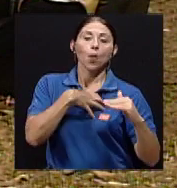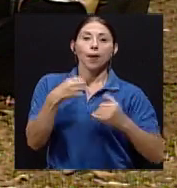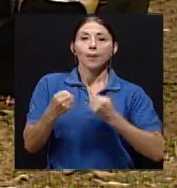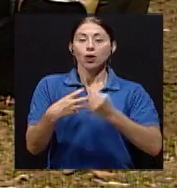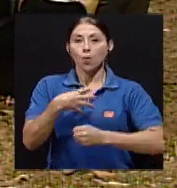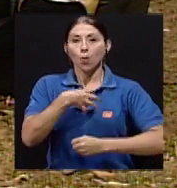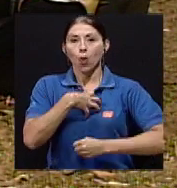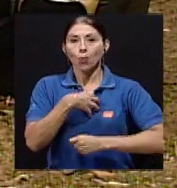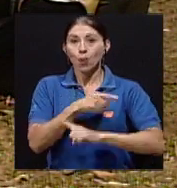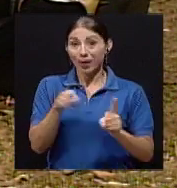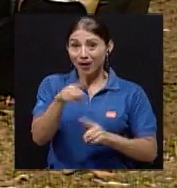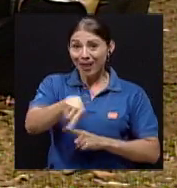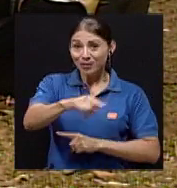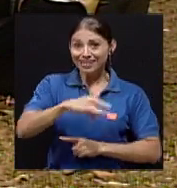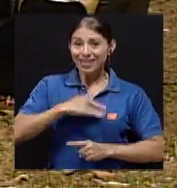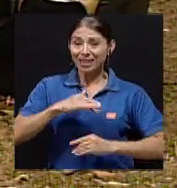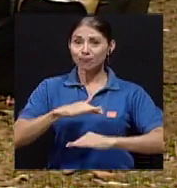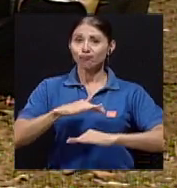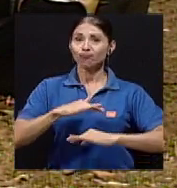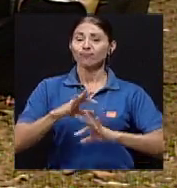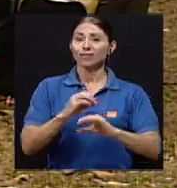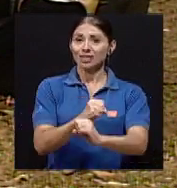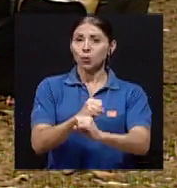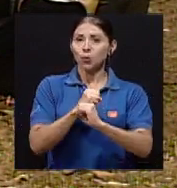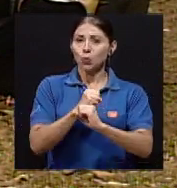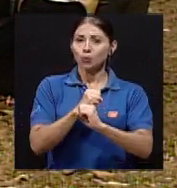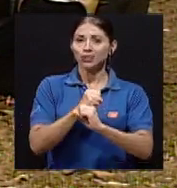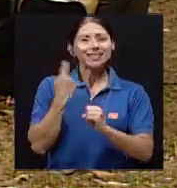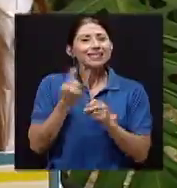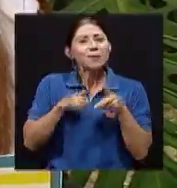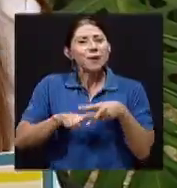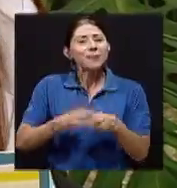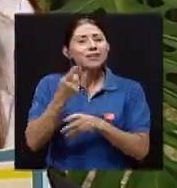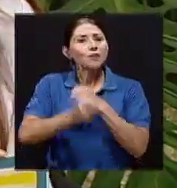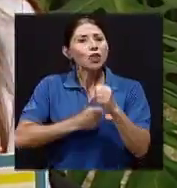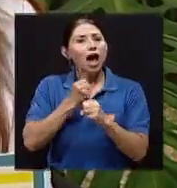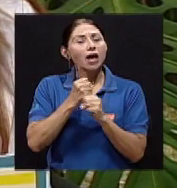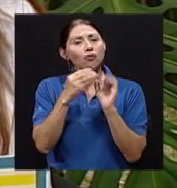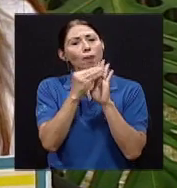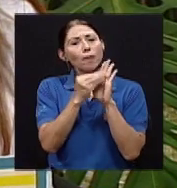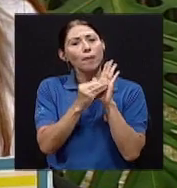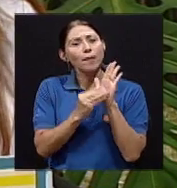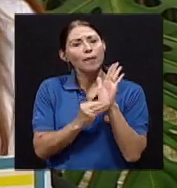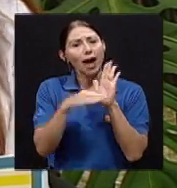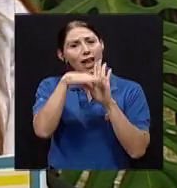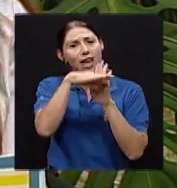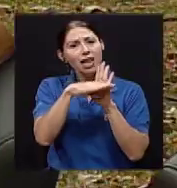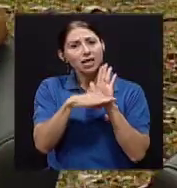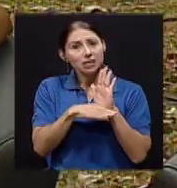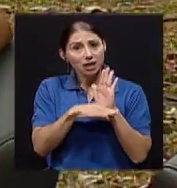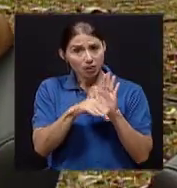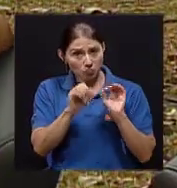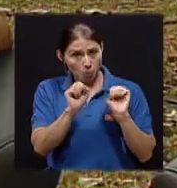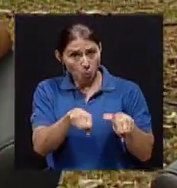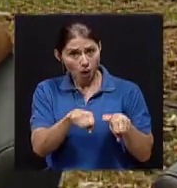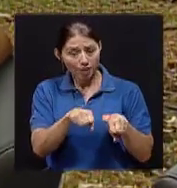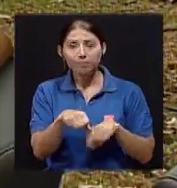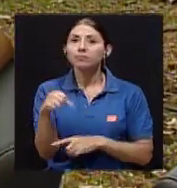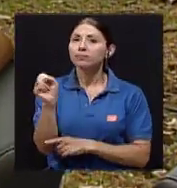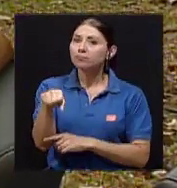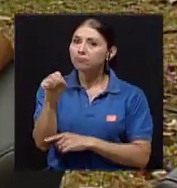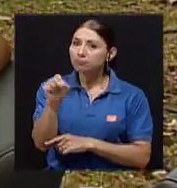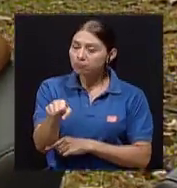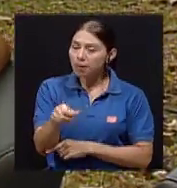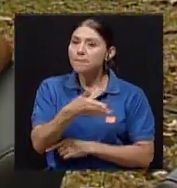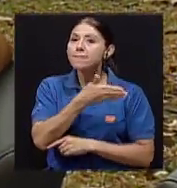estar ya tan seguros, o incluso hacer una lista, que es muy dada al principio de años, ¿es válido eso, Verónica? Sí, claro. De hecho, entre más claros